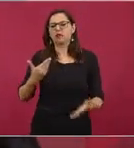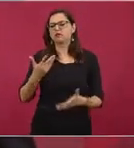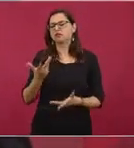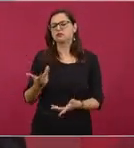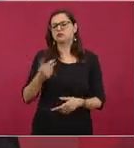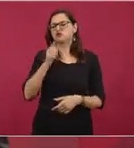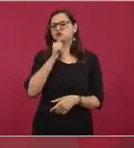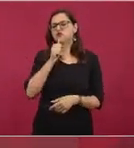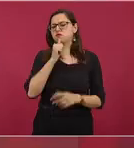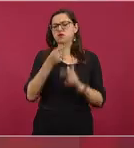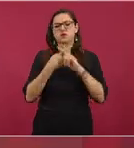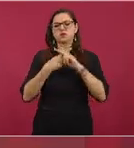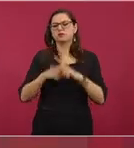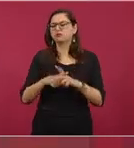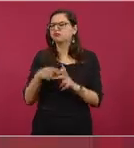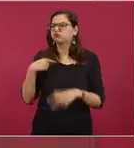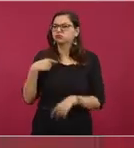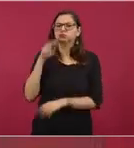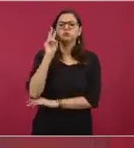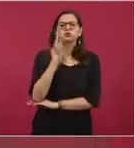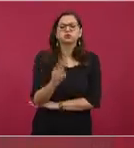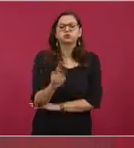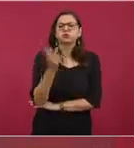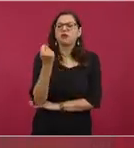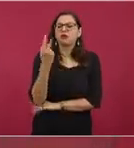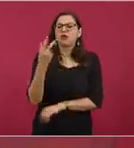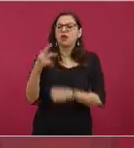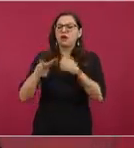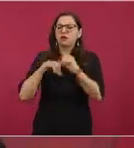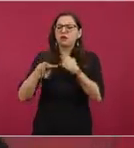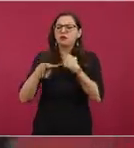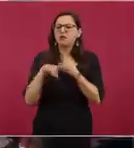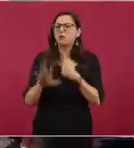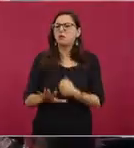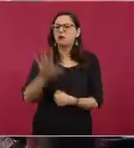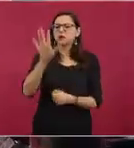están ahí? Ya me explicó, pues son para…